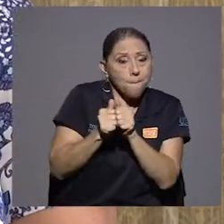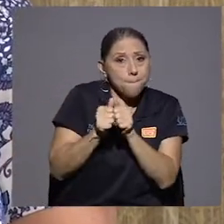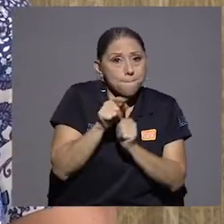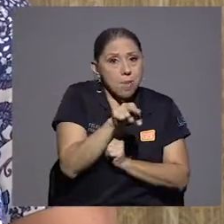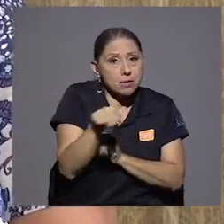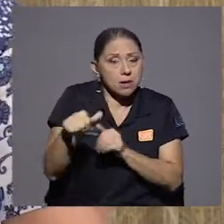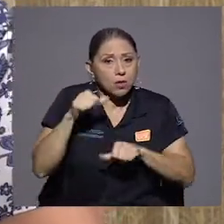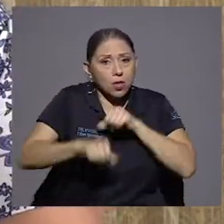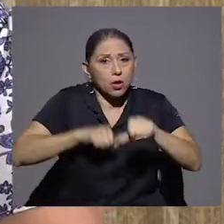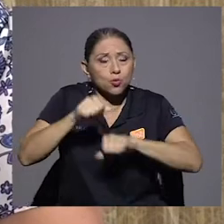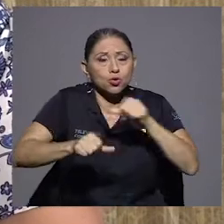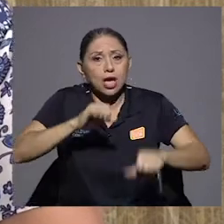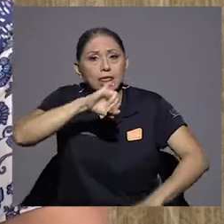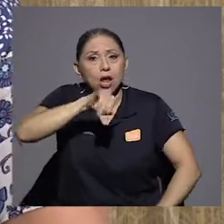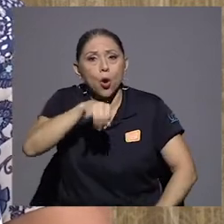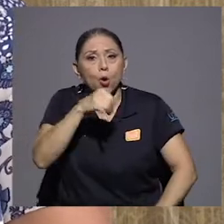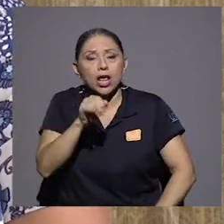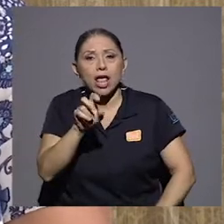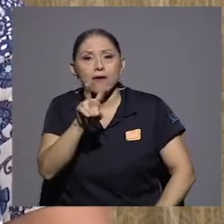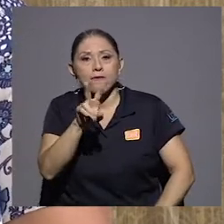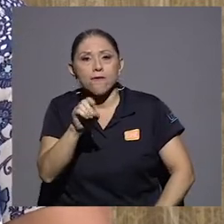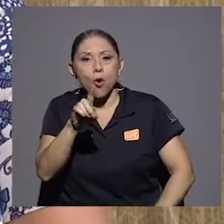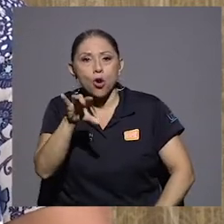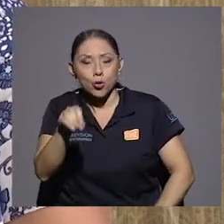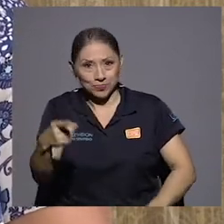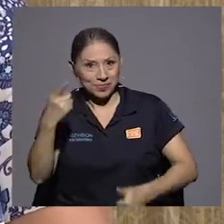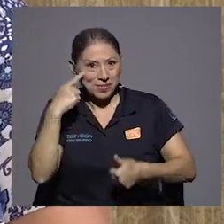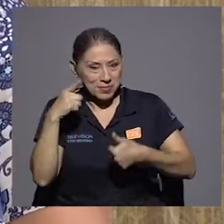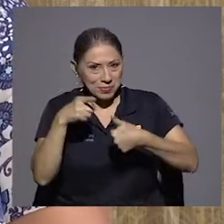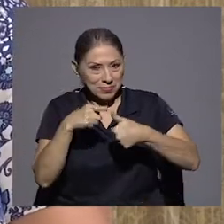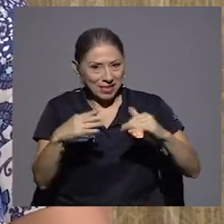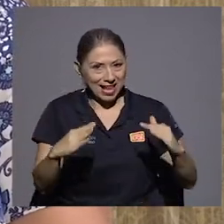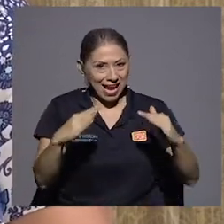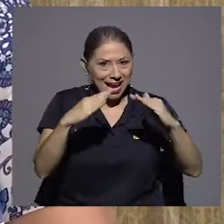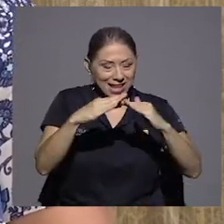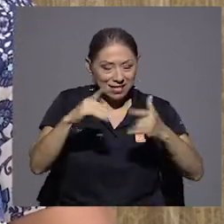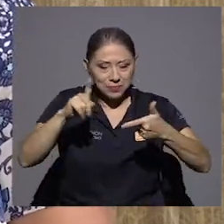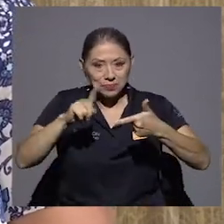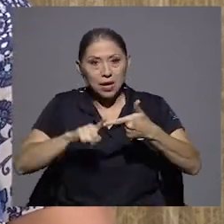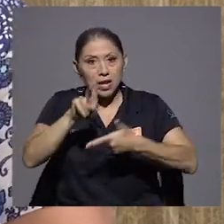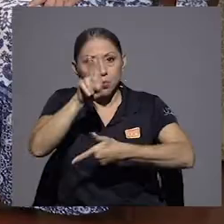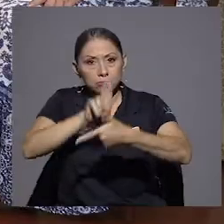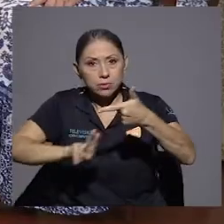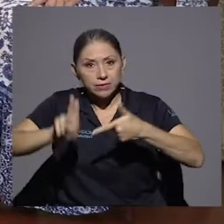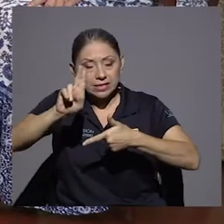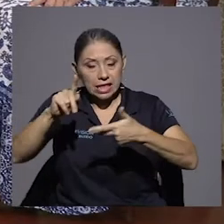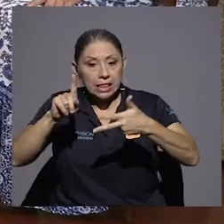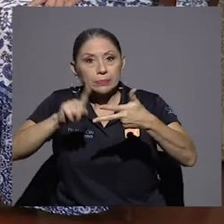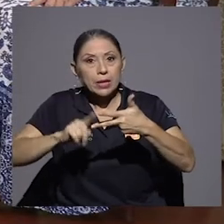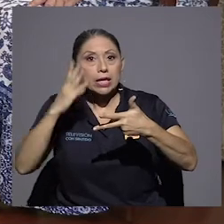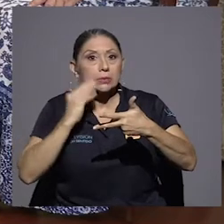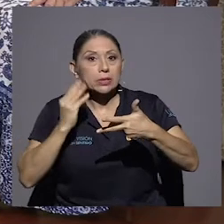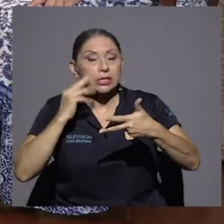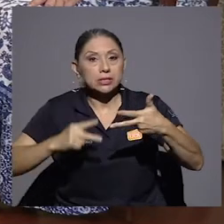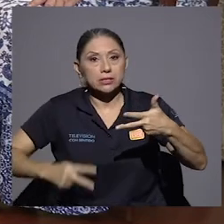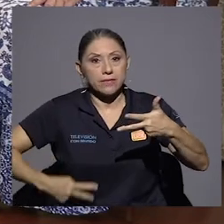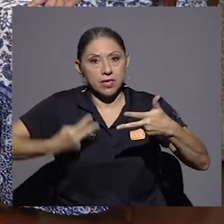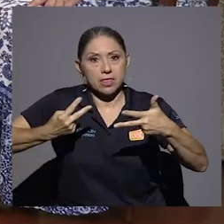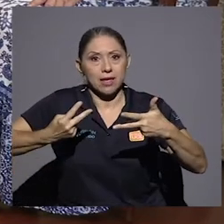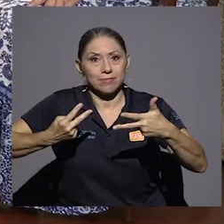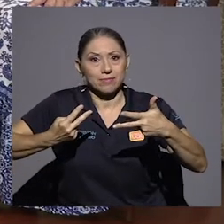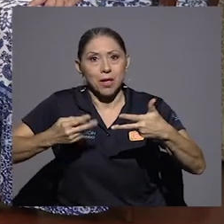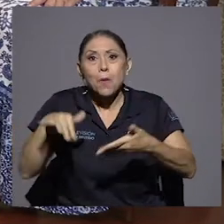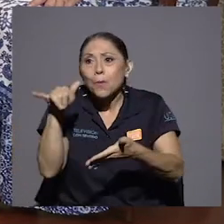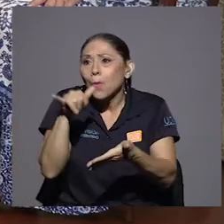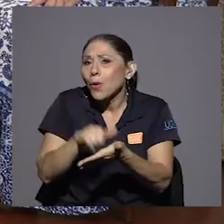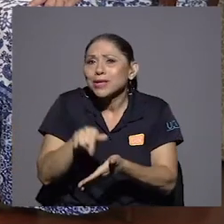Entonces, imagínese que desde la casa, la universidad, ¿verdad? Y después las experiencias de vida que él tuvo. Por